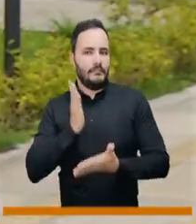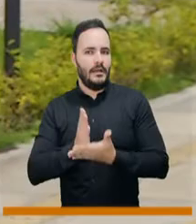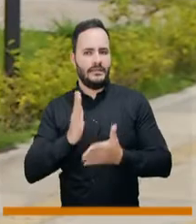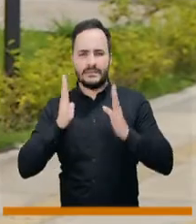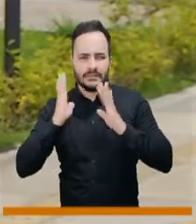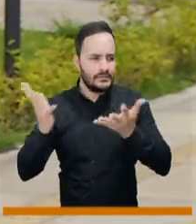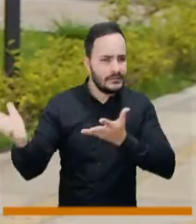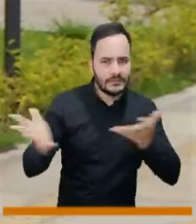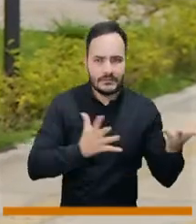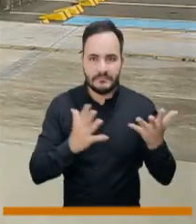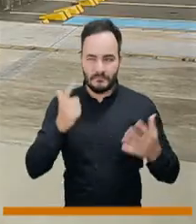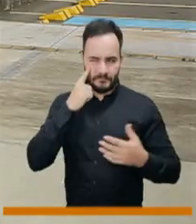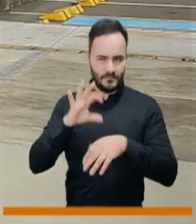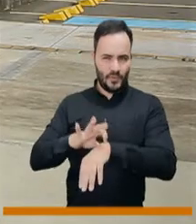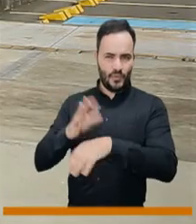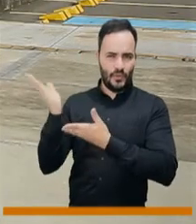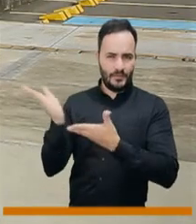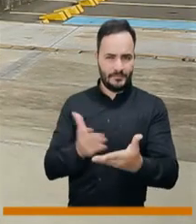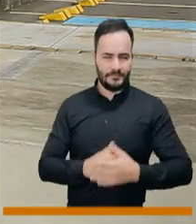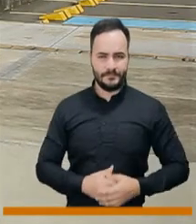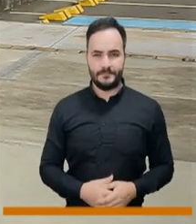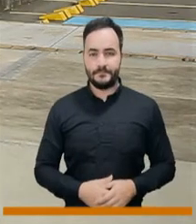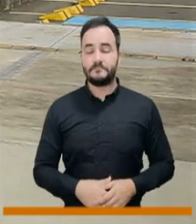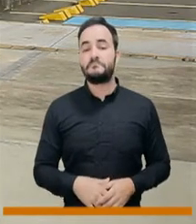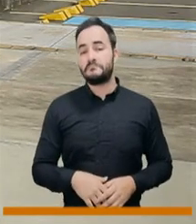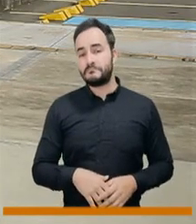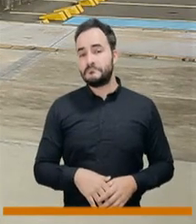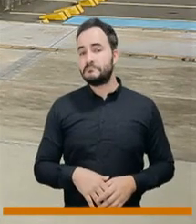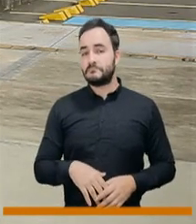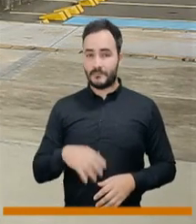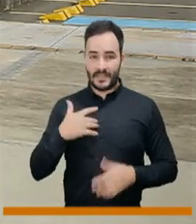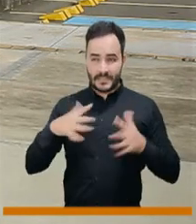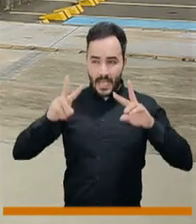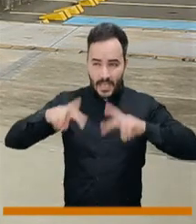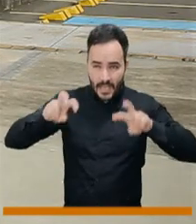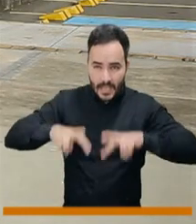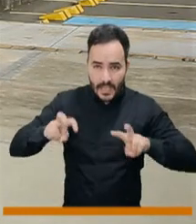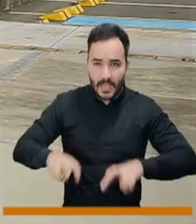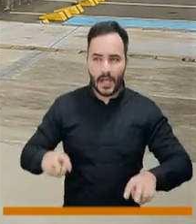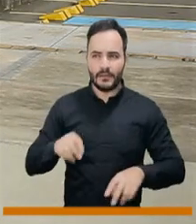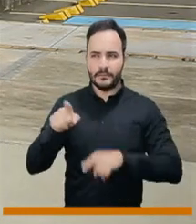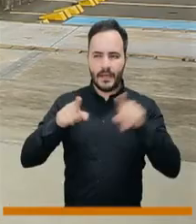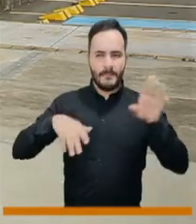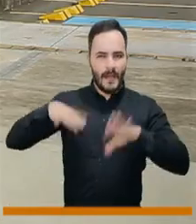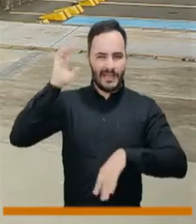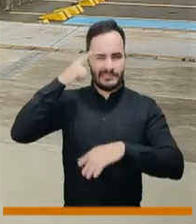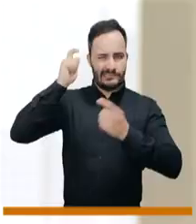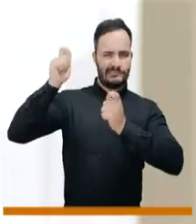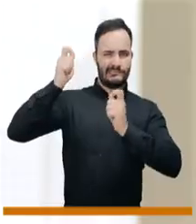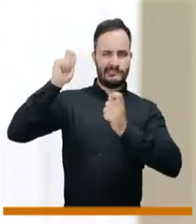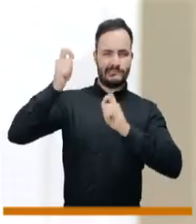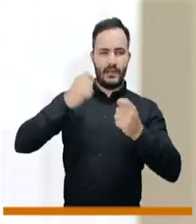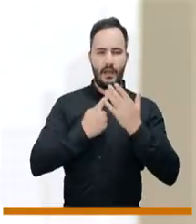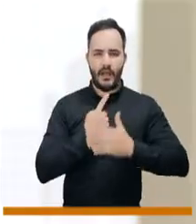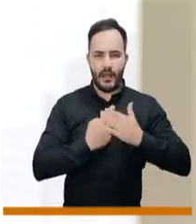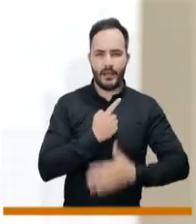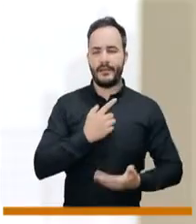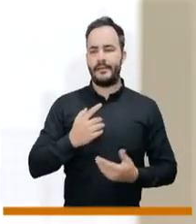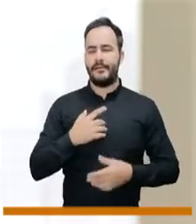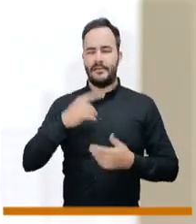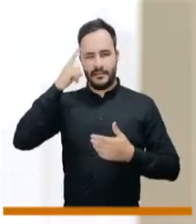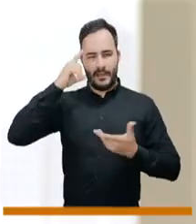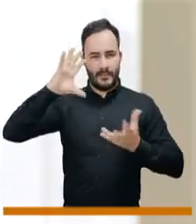doctora Mercedes nos va a hablar seguramente. Hay una prevalencia en consultas, según hemos encontrado, en trastornos afectivos, bipolar,